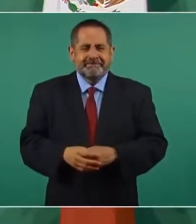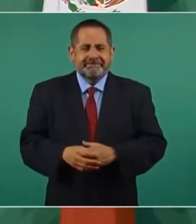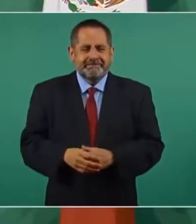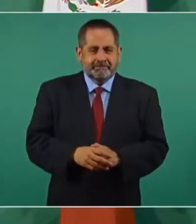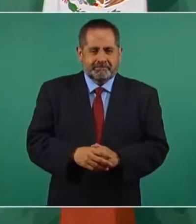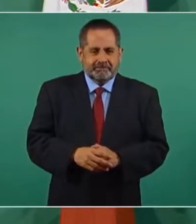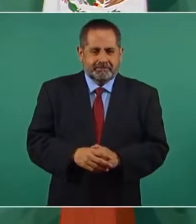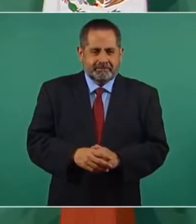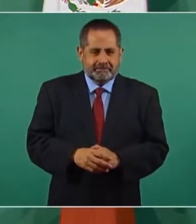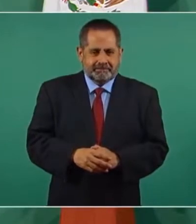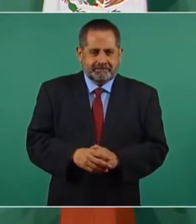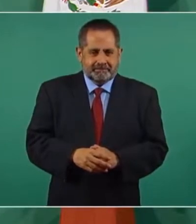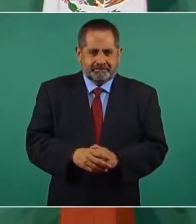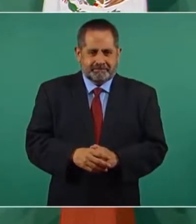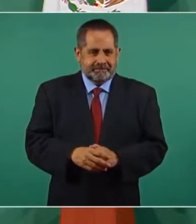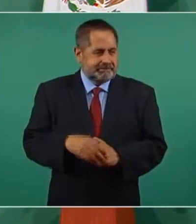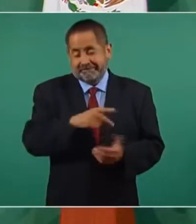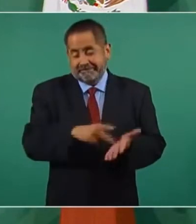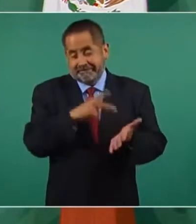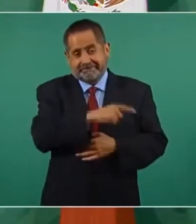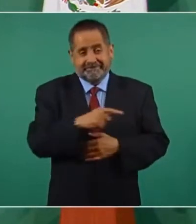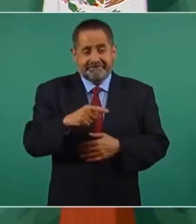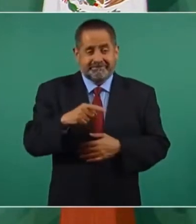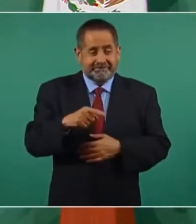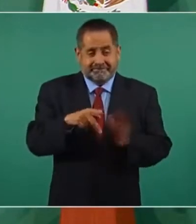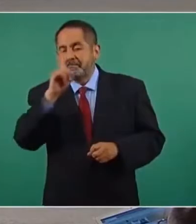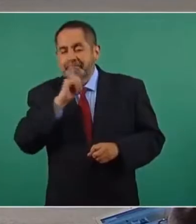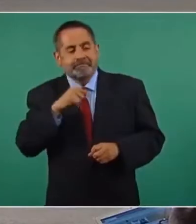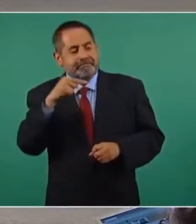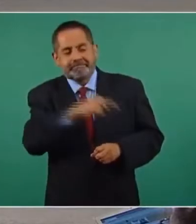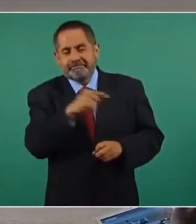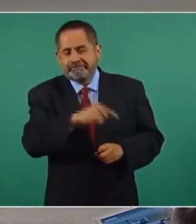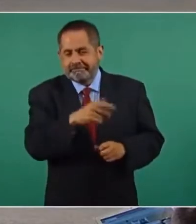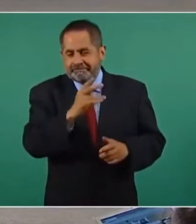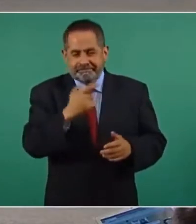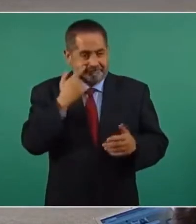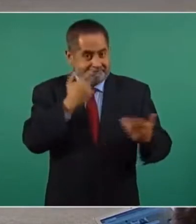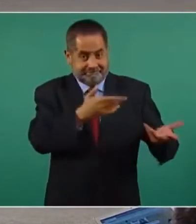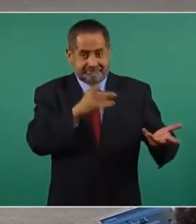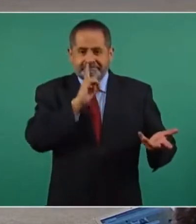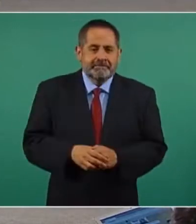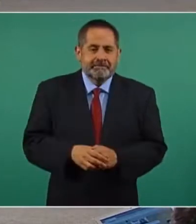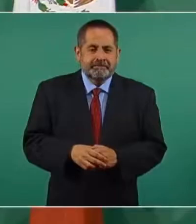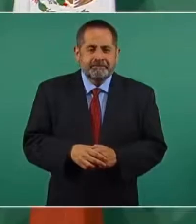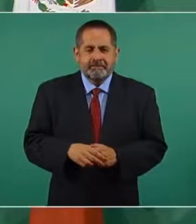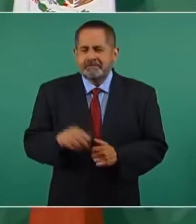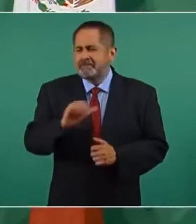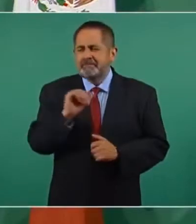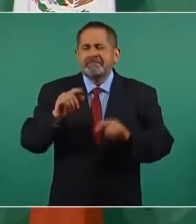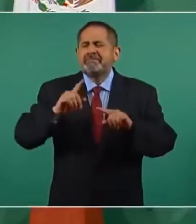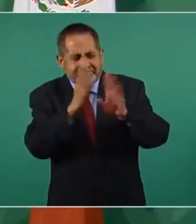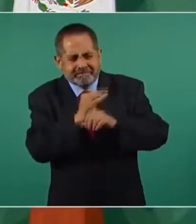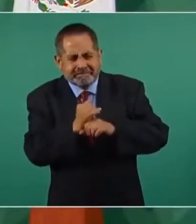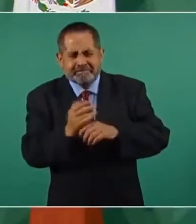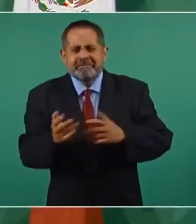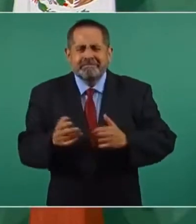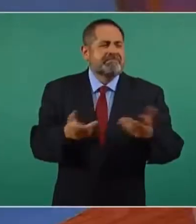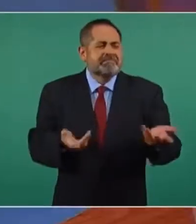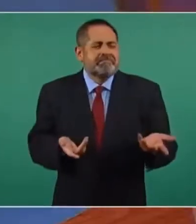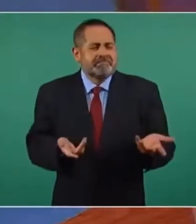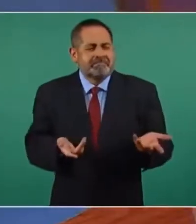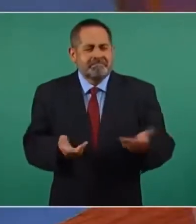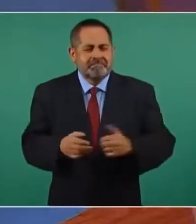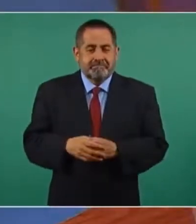nada más que va a ser cliente el universal de la sección. ¿A quién supuestamente se le investiga, se le